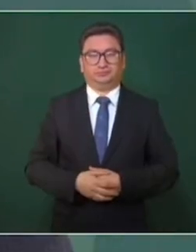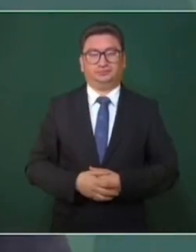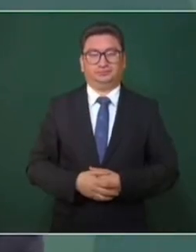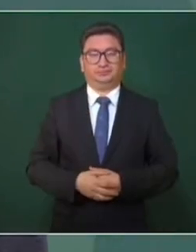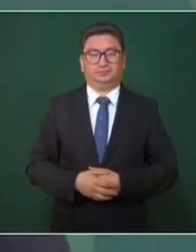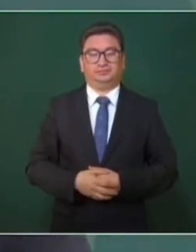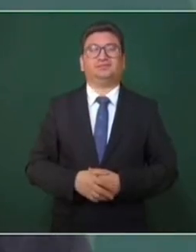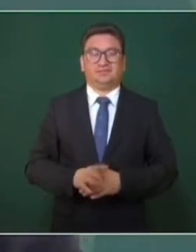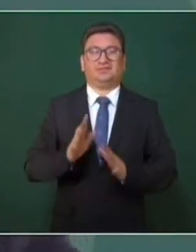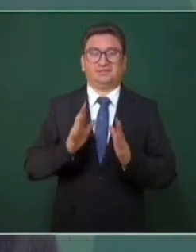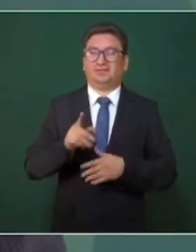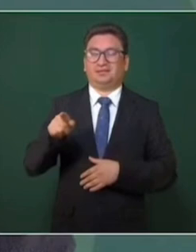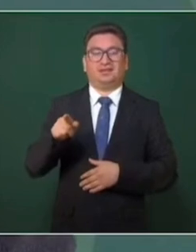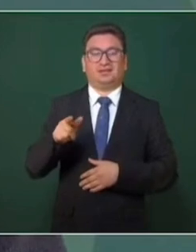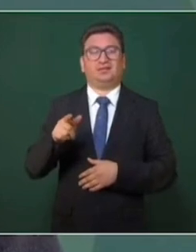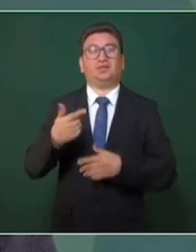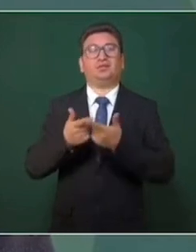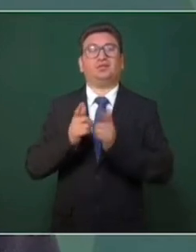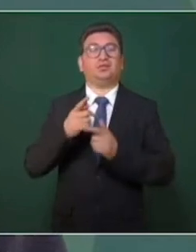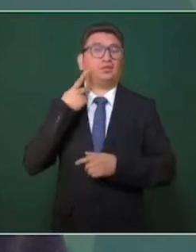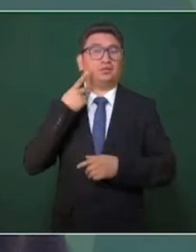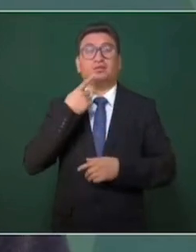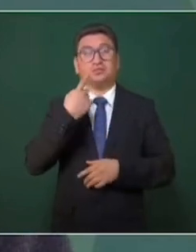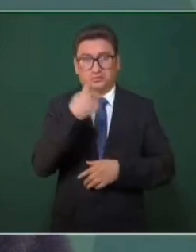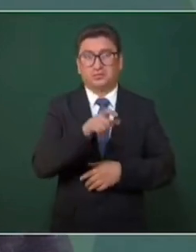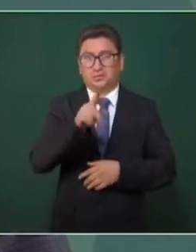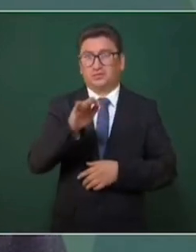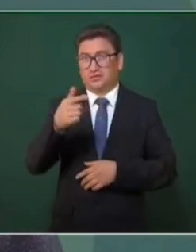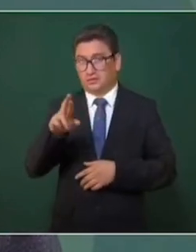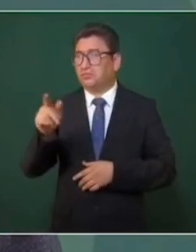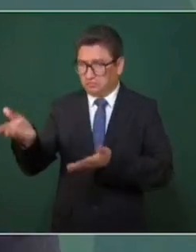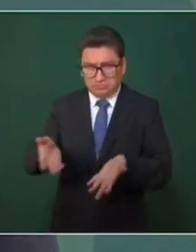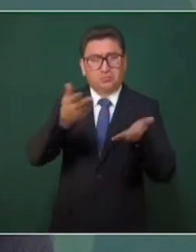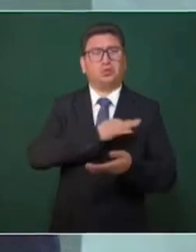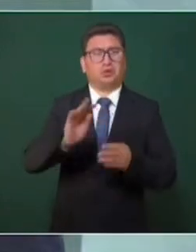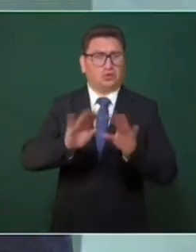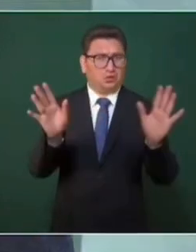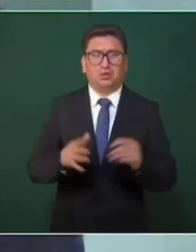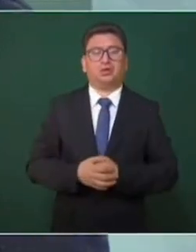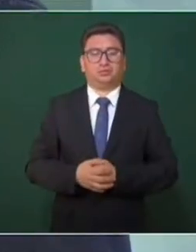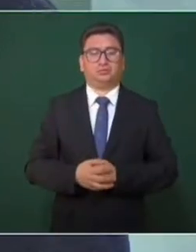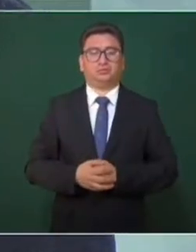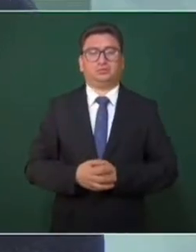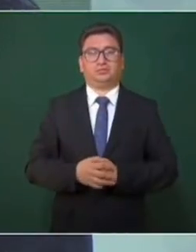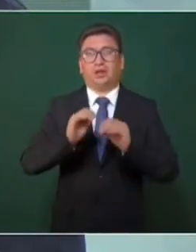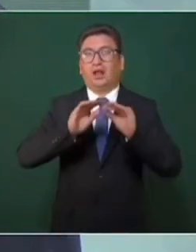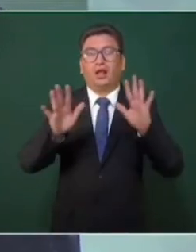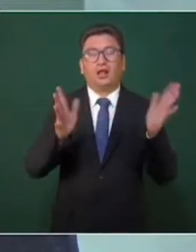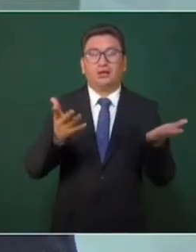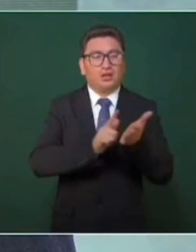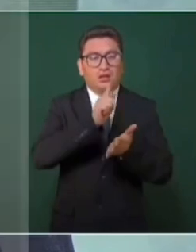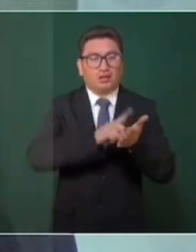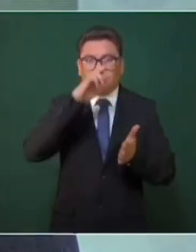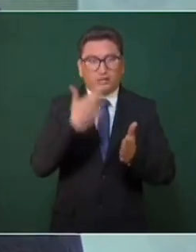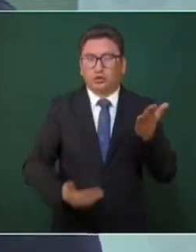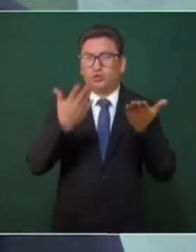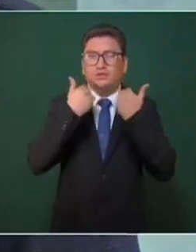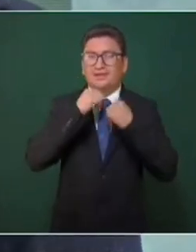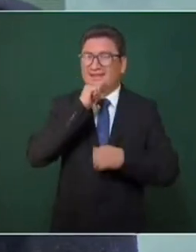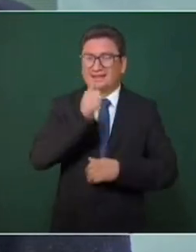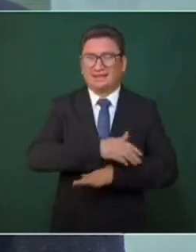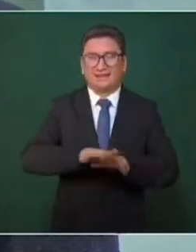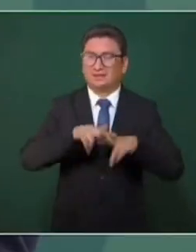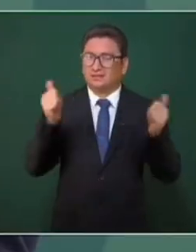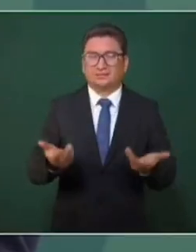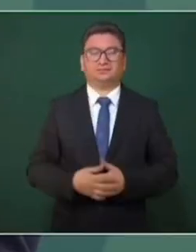Ya un partido presenta una denuncia de la fiscalía, adelante, obvio, no hay nada ilegal, nada absolutamente,